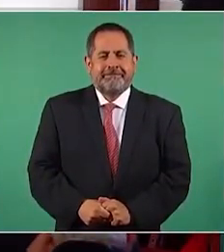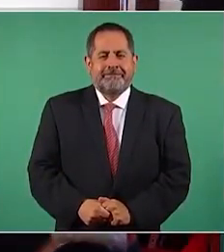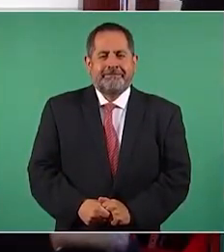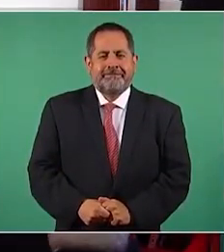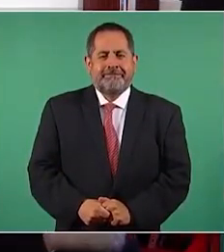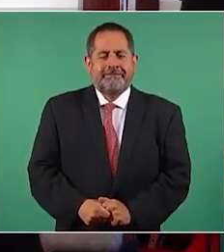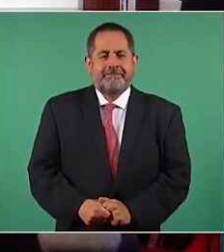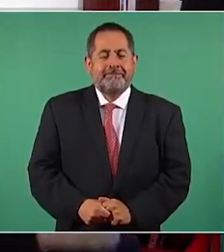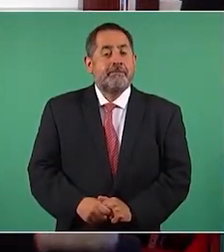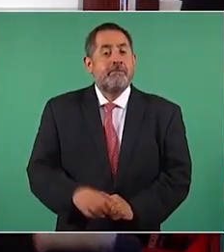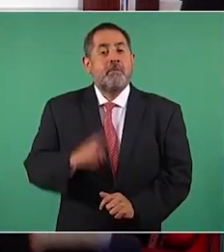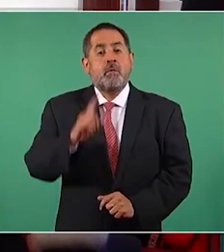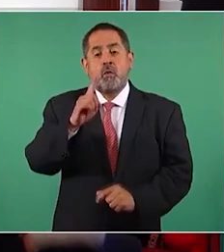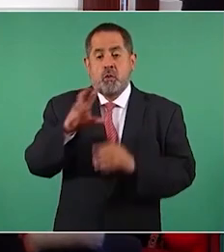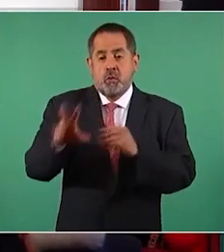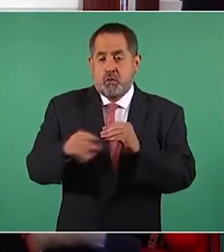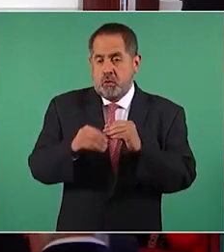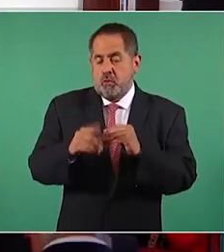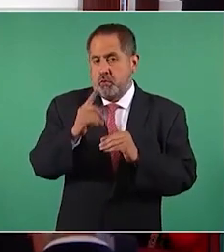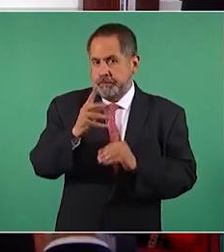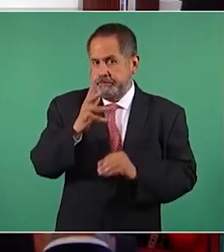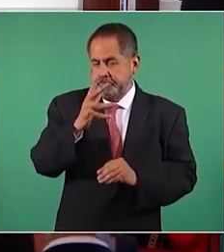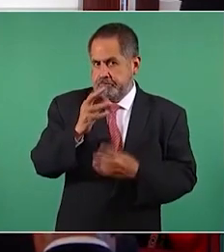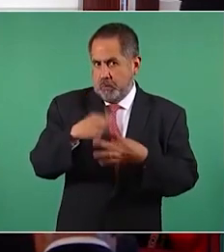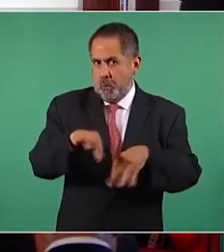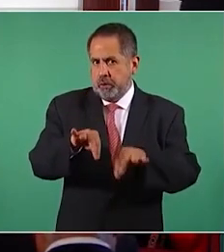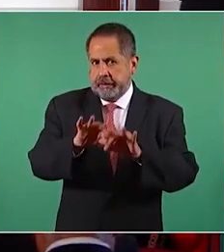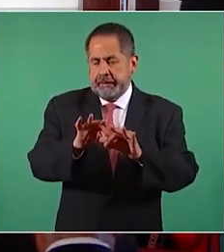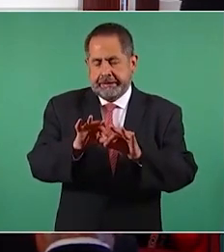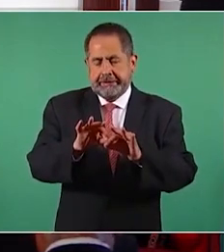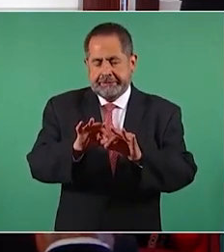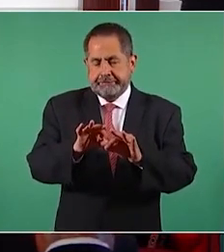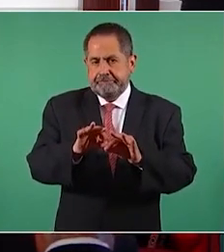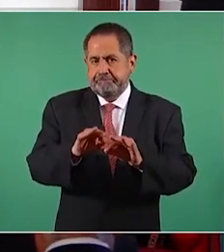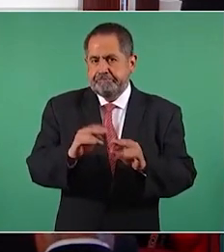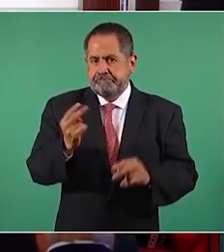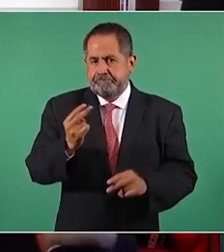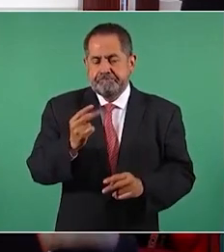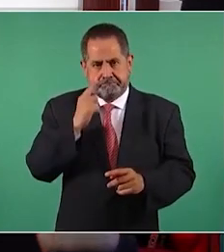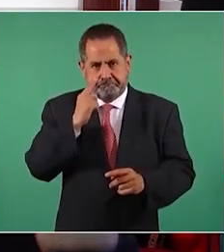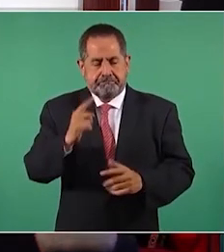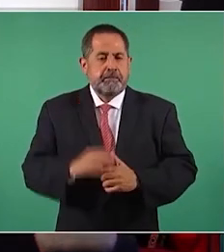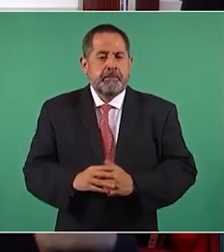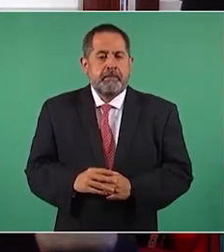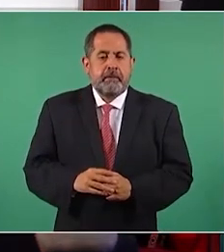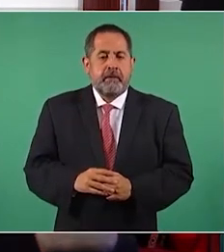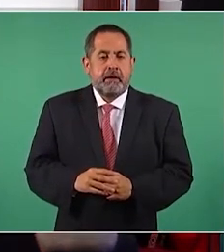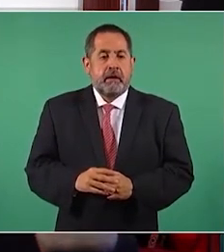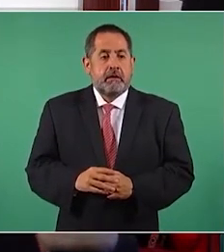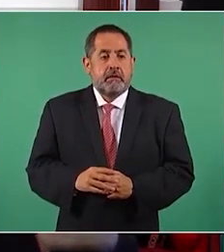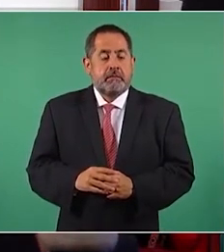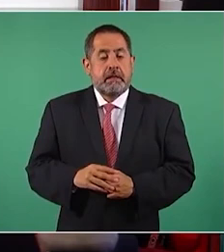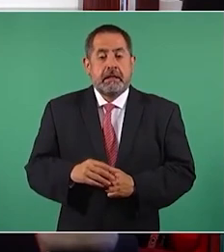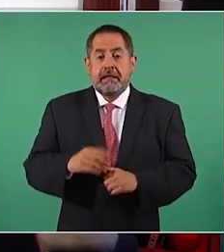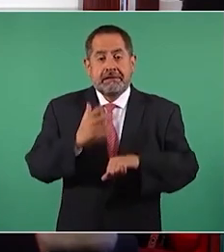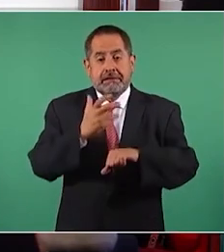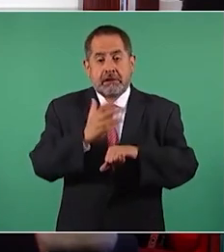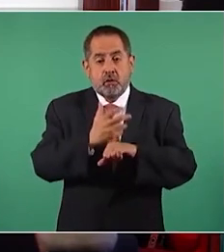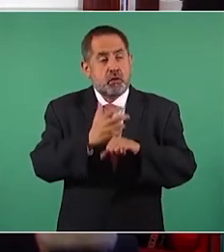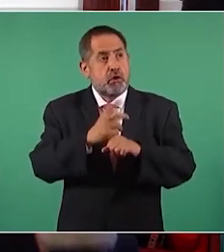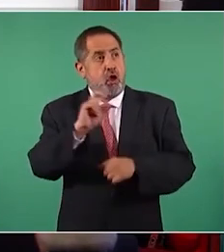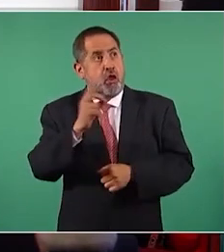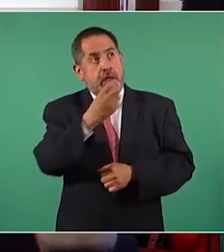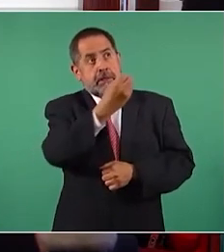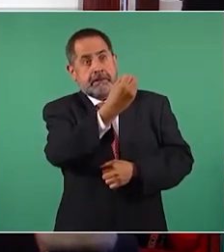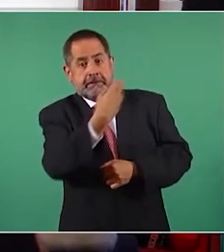agrego algo muy serio, profundo, fundamental. El dinero a las remesas llega hasta abajo,